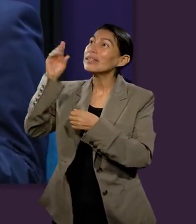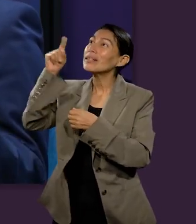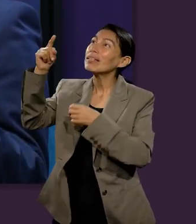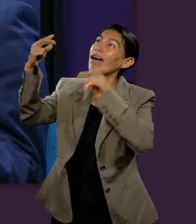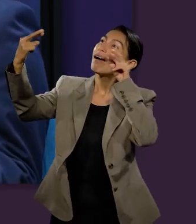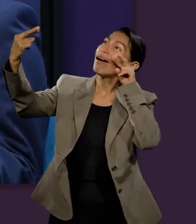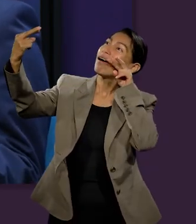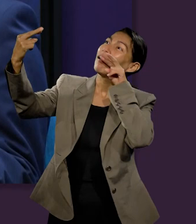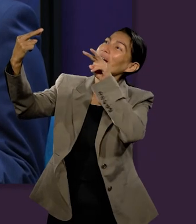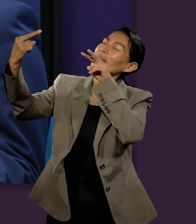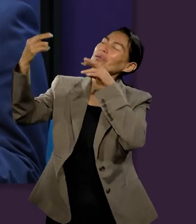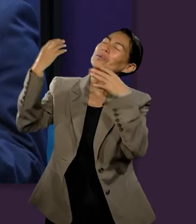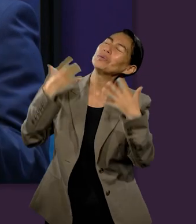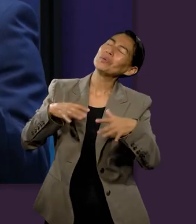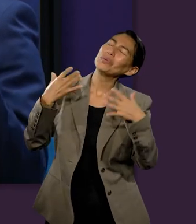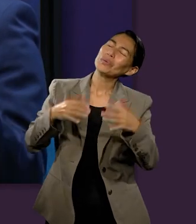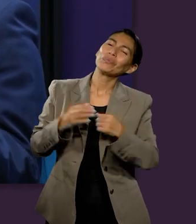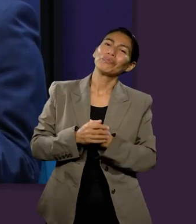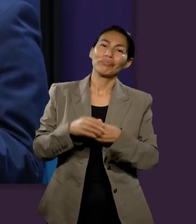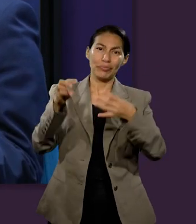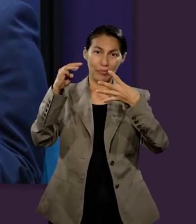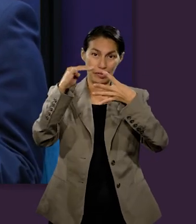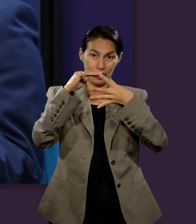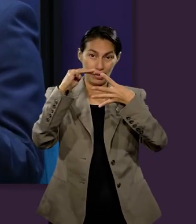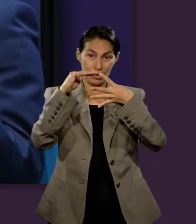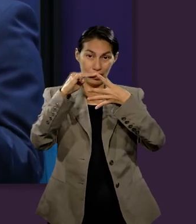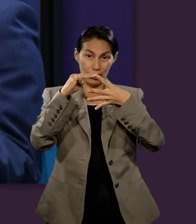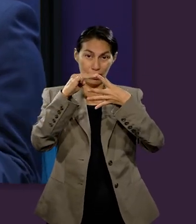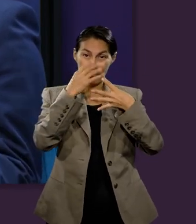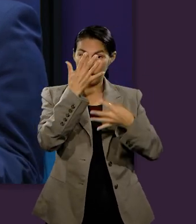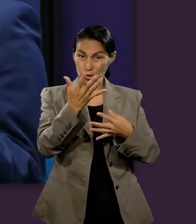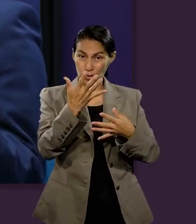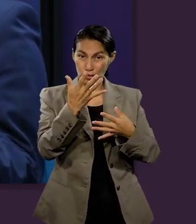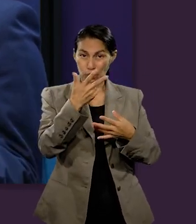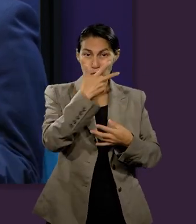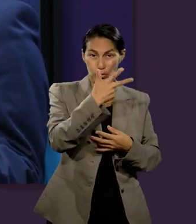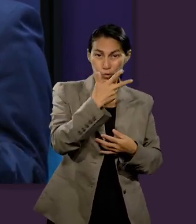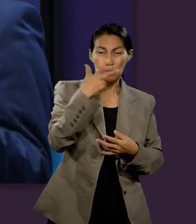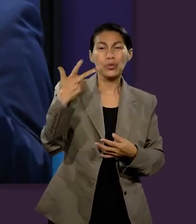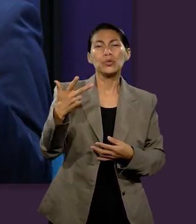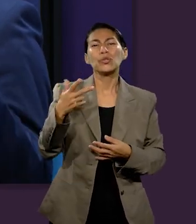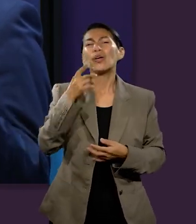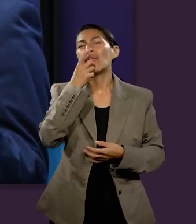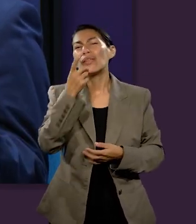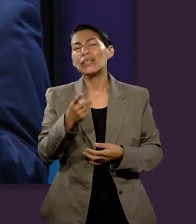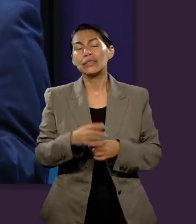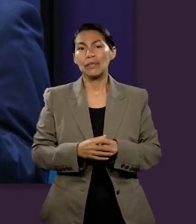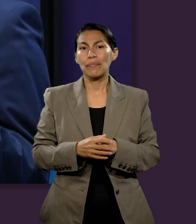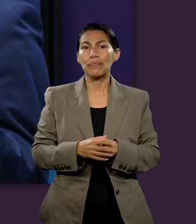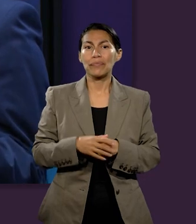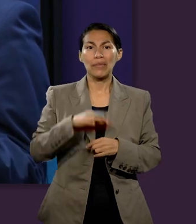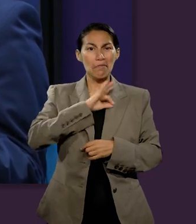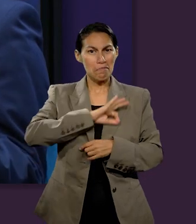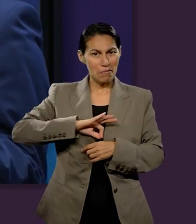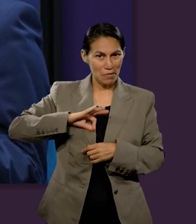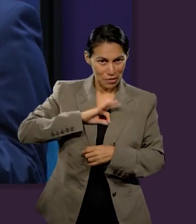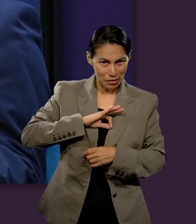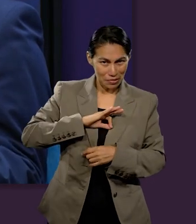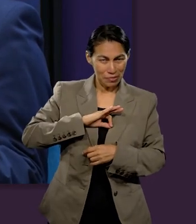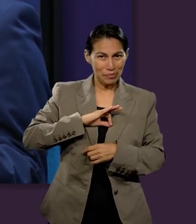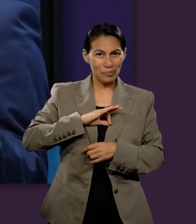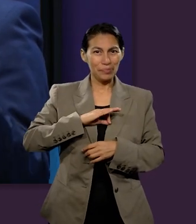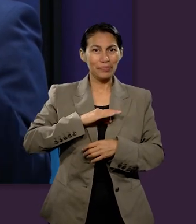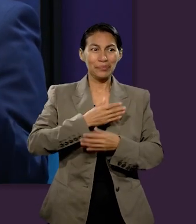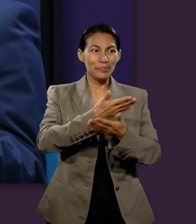subraya eso. Y hay varios versículos en los cuales dice eso. En Mateo 5 con